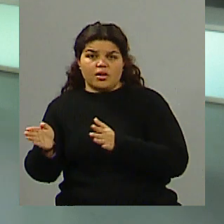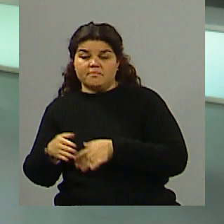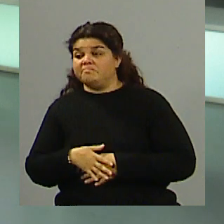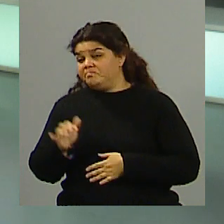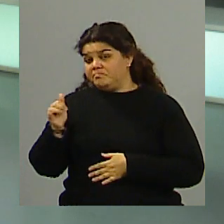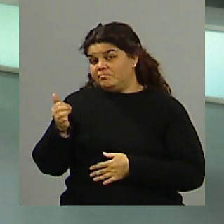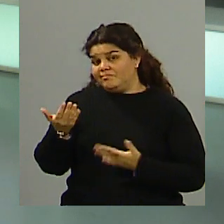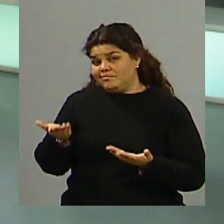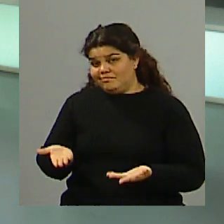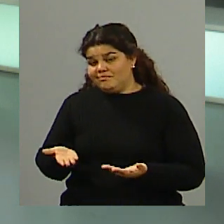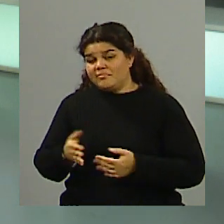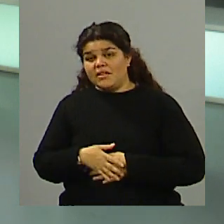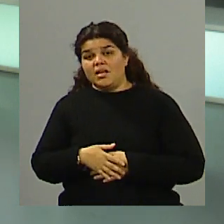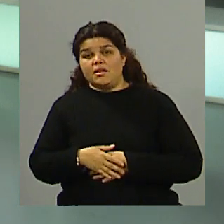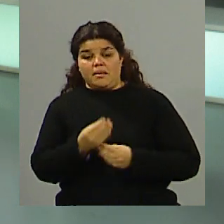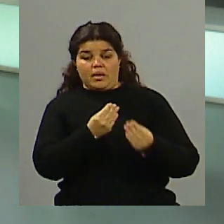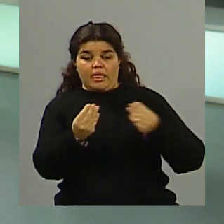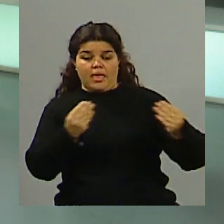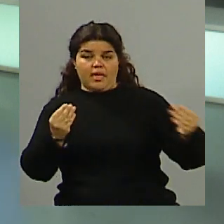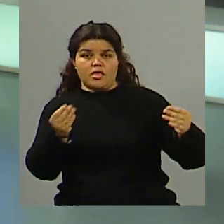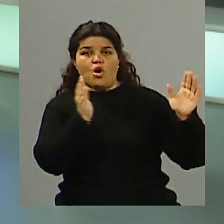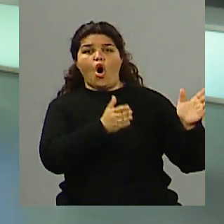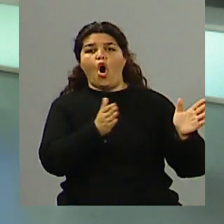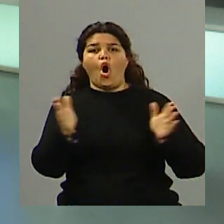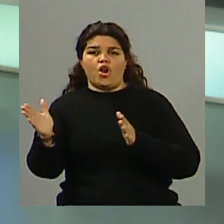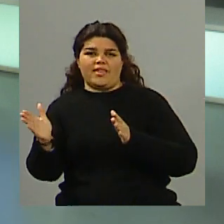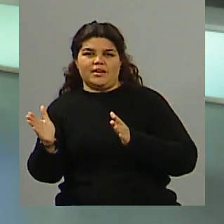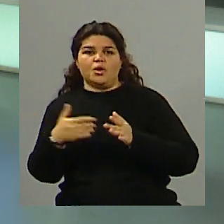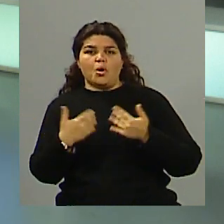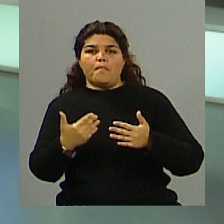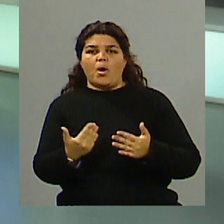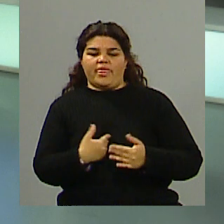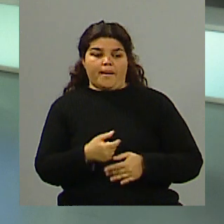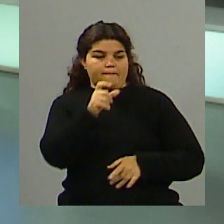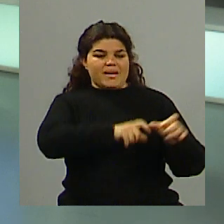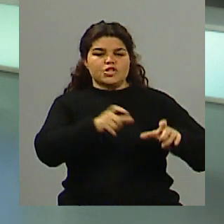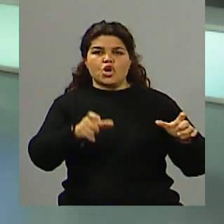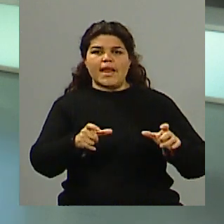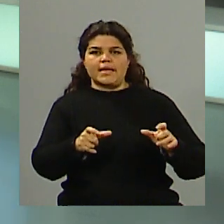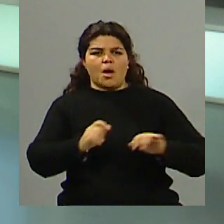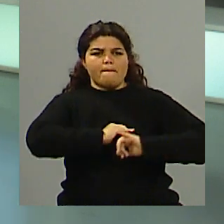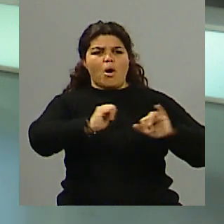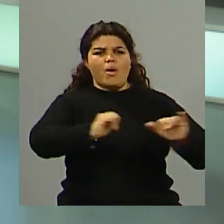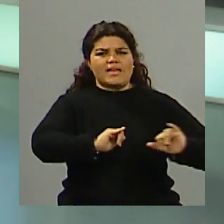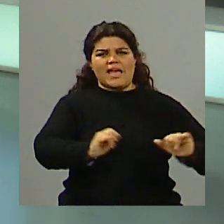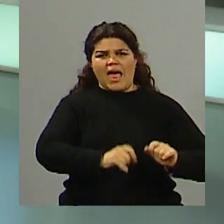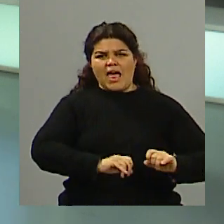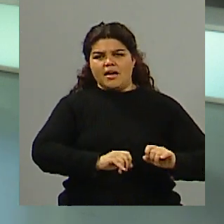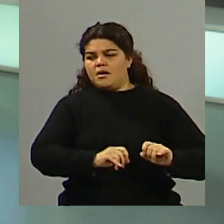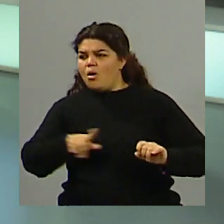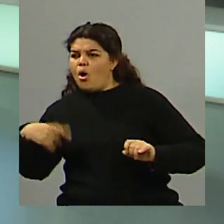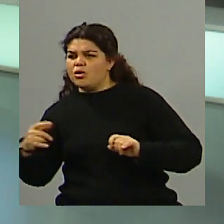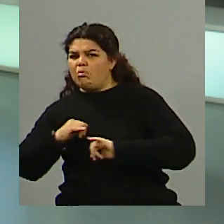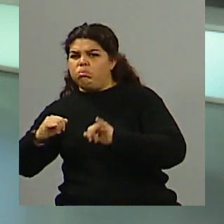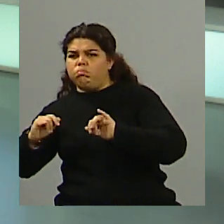posibilidades, bueno, se iguala con el que tiene más posibilidades porque son los mismos tiempos, son los mismos temas,